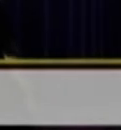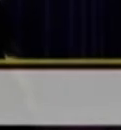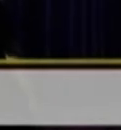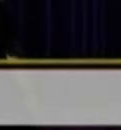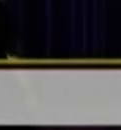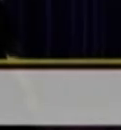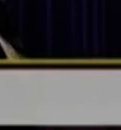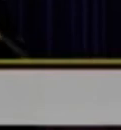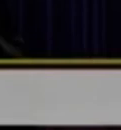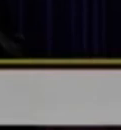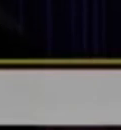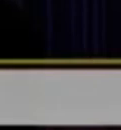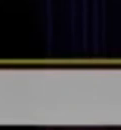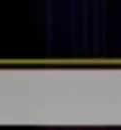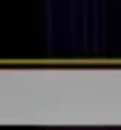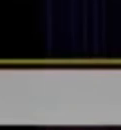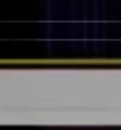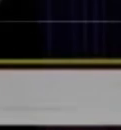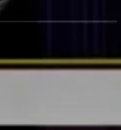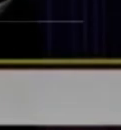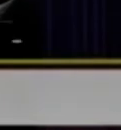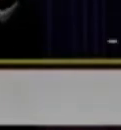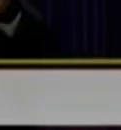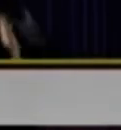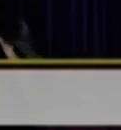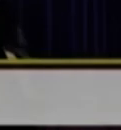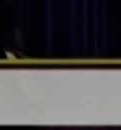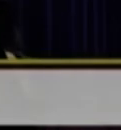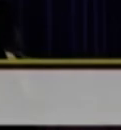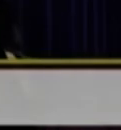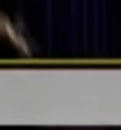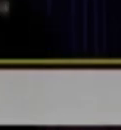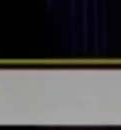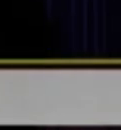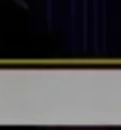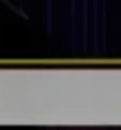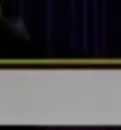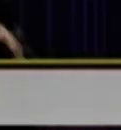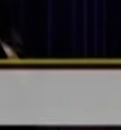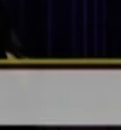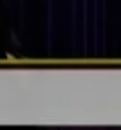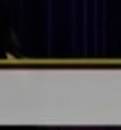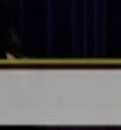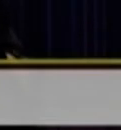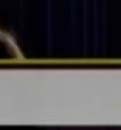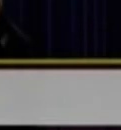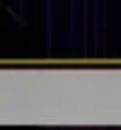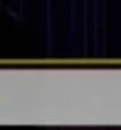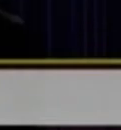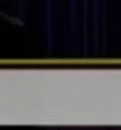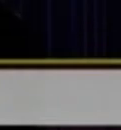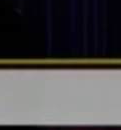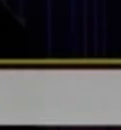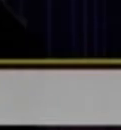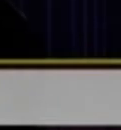colombianos, este premio es de ustedes, es por las víctimas y para que